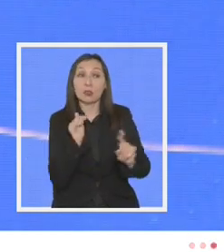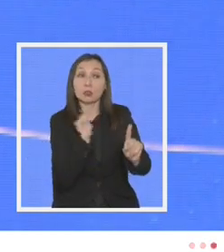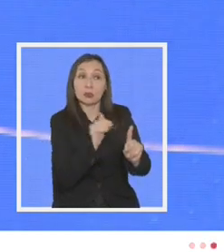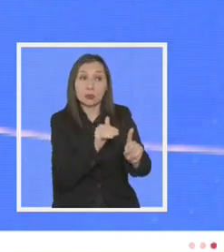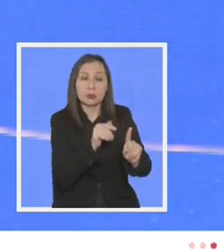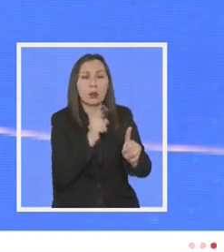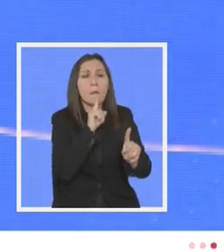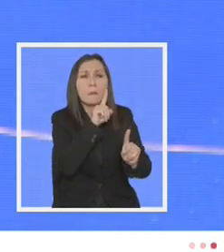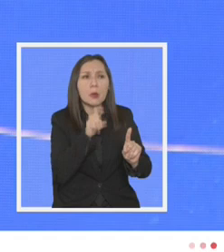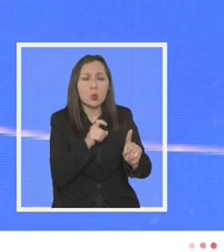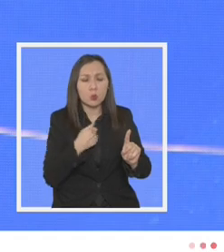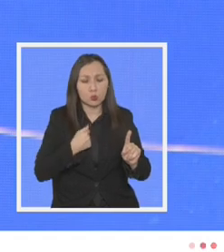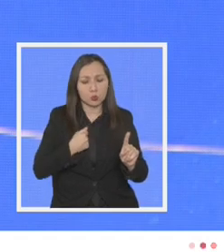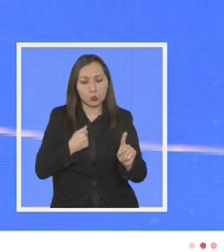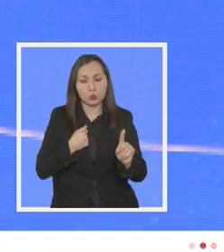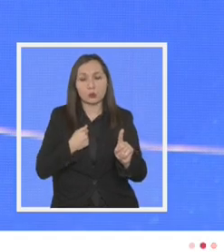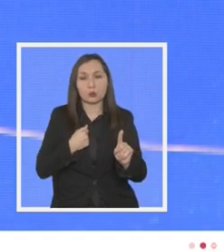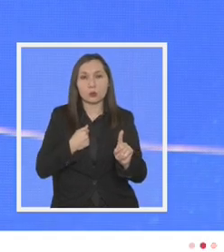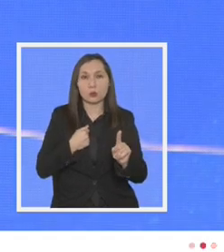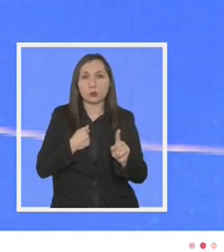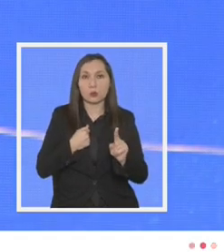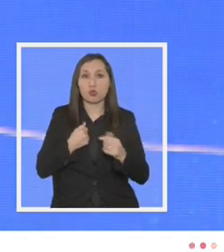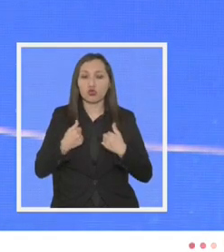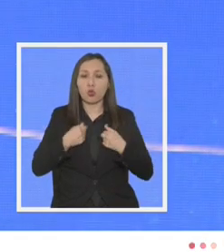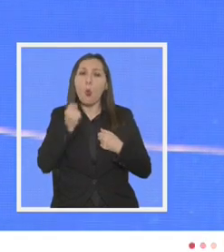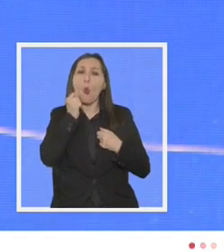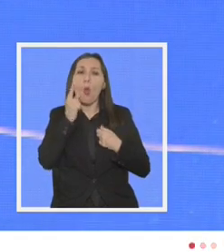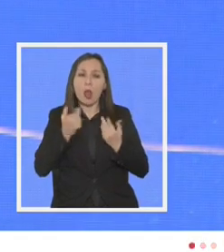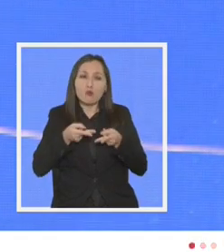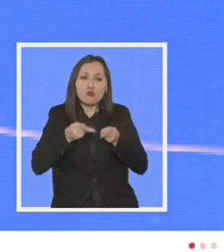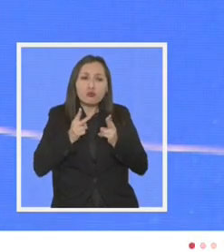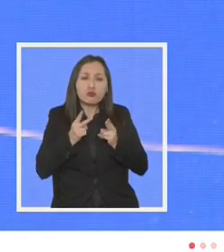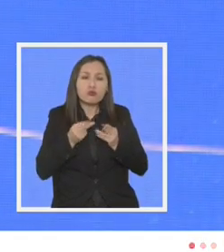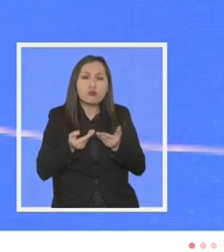frente es importante preguntarnos en qué estamos cediendo nosotros